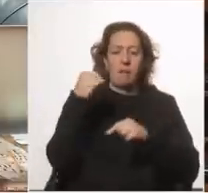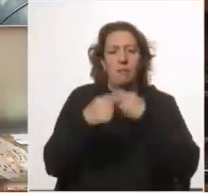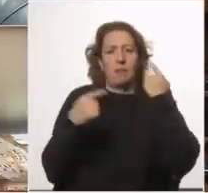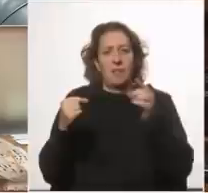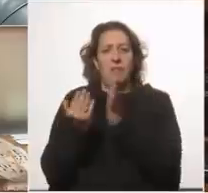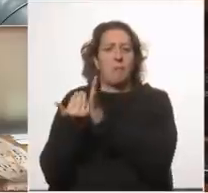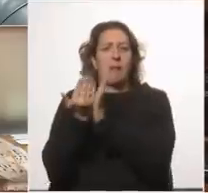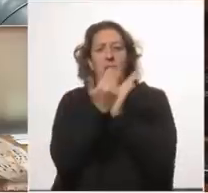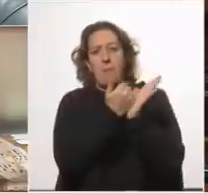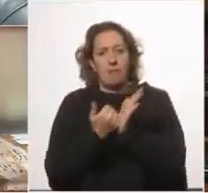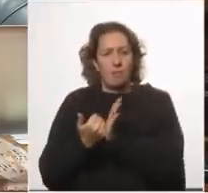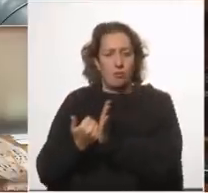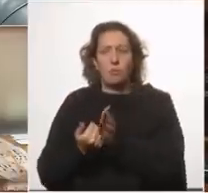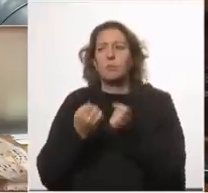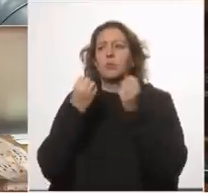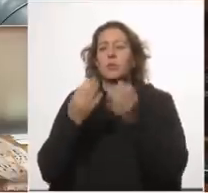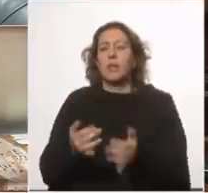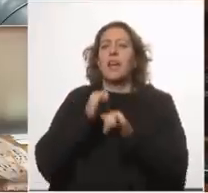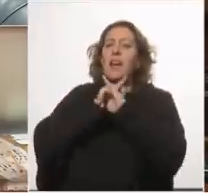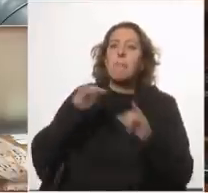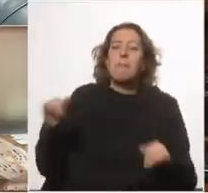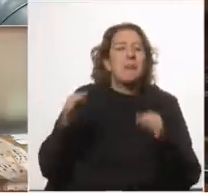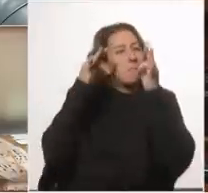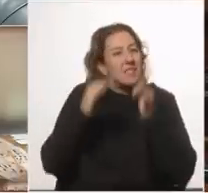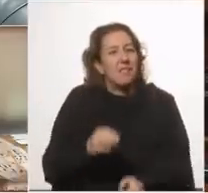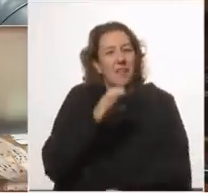¿por qué no se hizo una campaña específica sobre la CEPAP1?